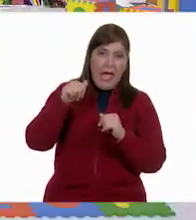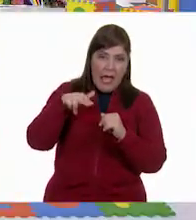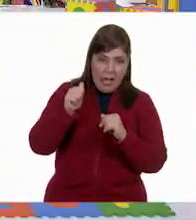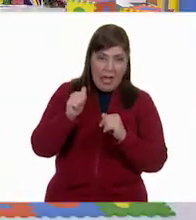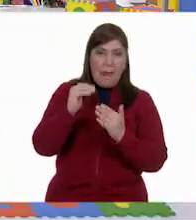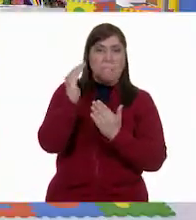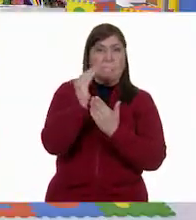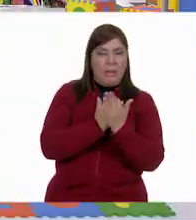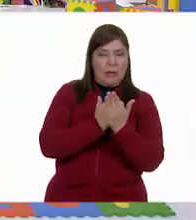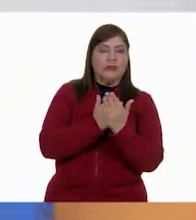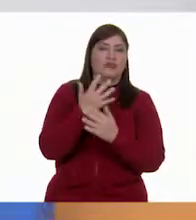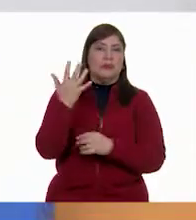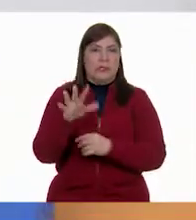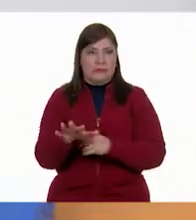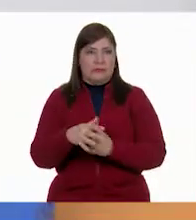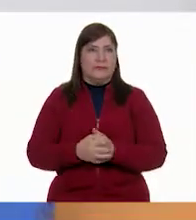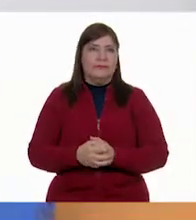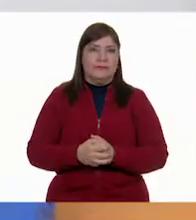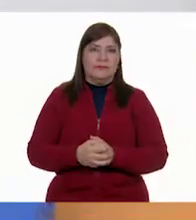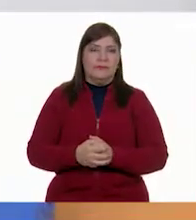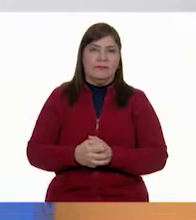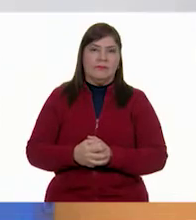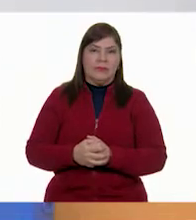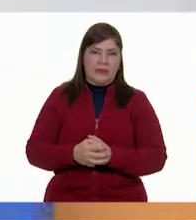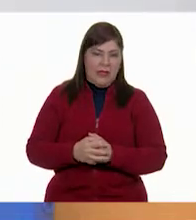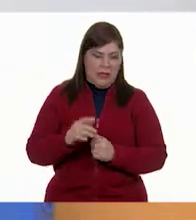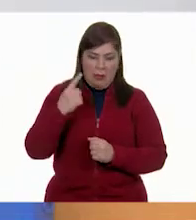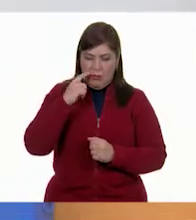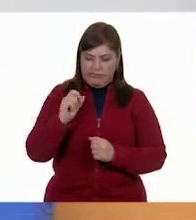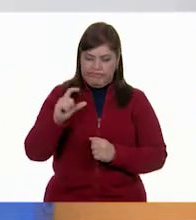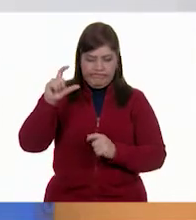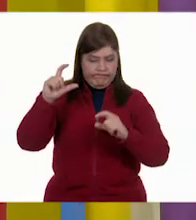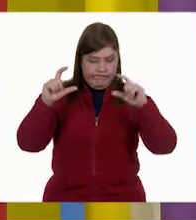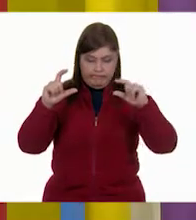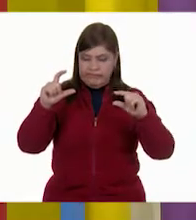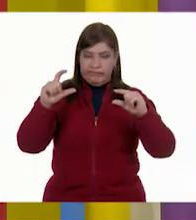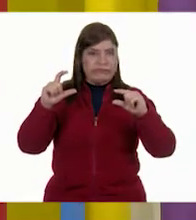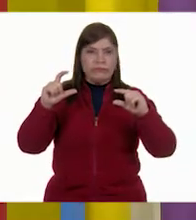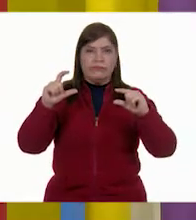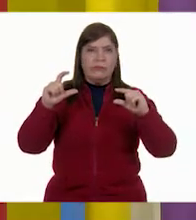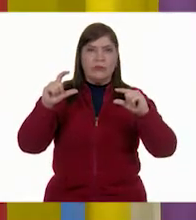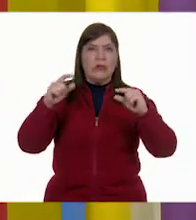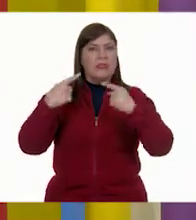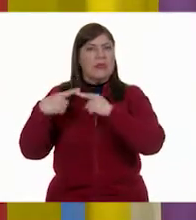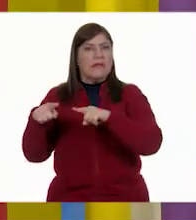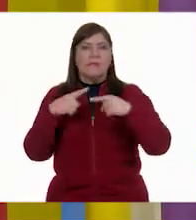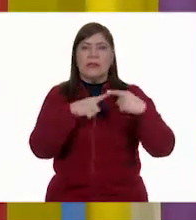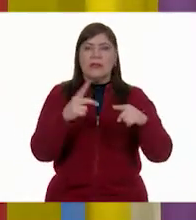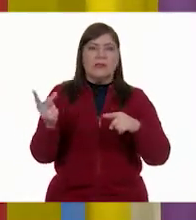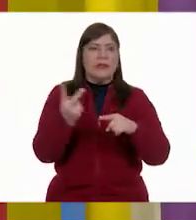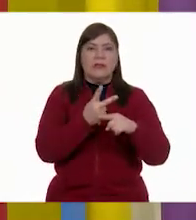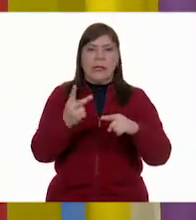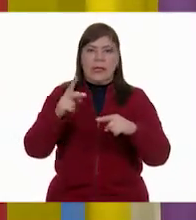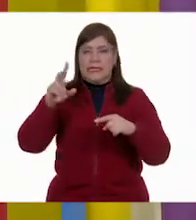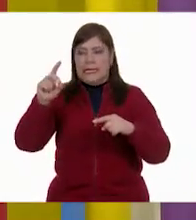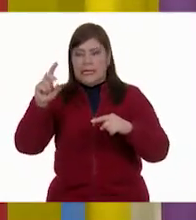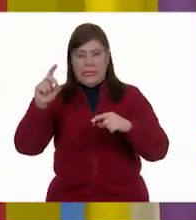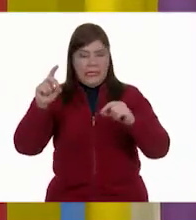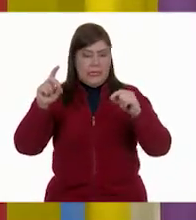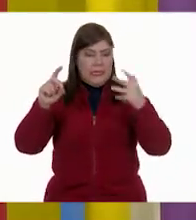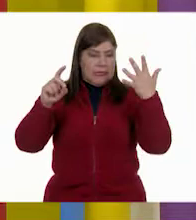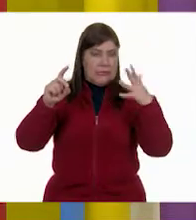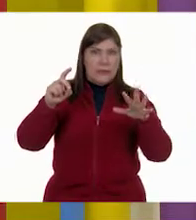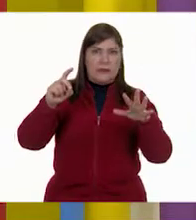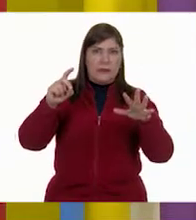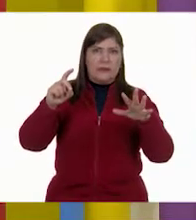menos, cuenta con 10. ¿Cuál es la diferencia? 30, 10. ¿De cuánto es la